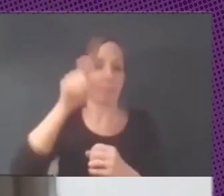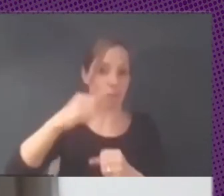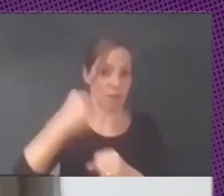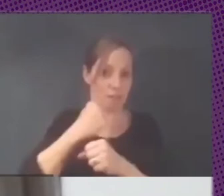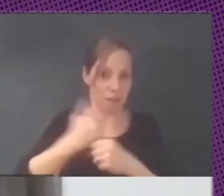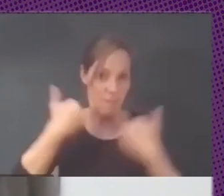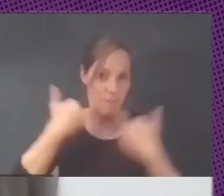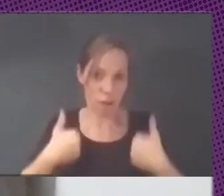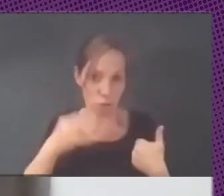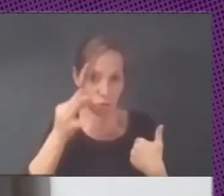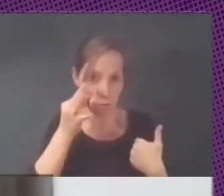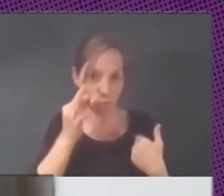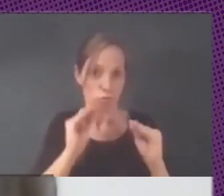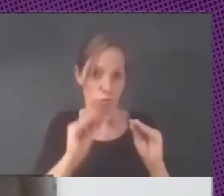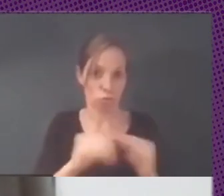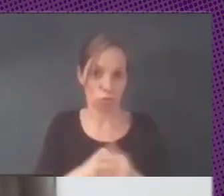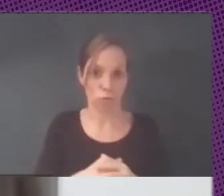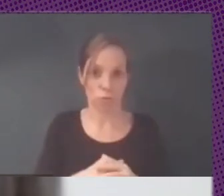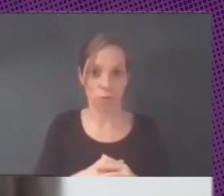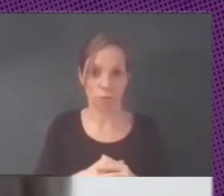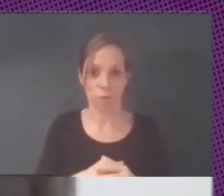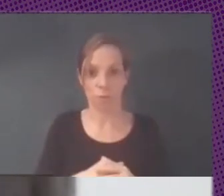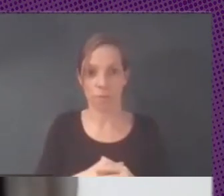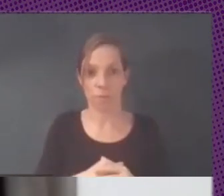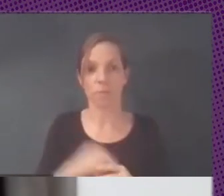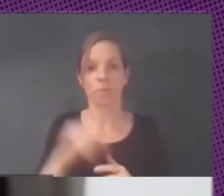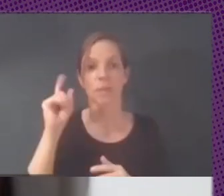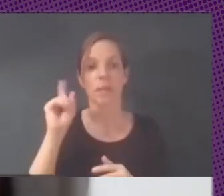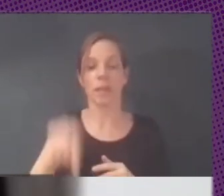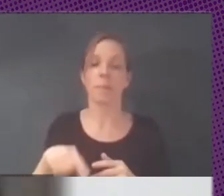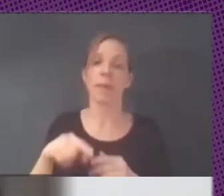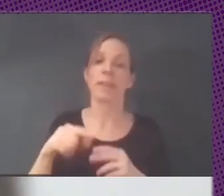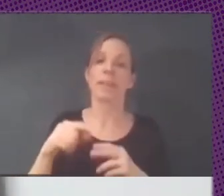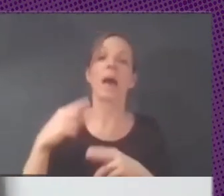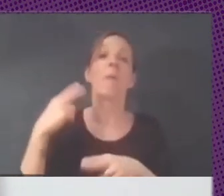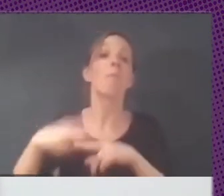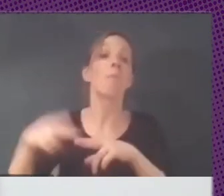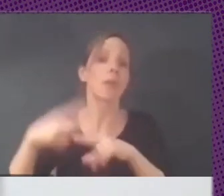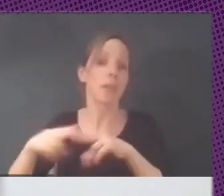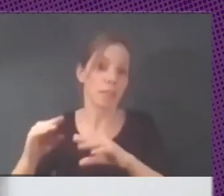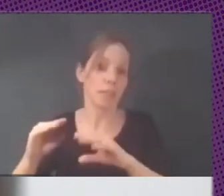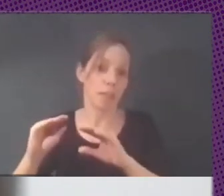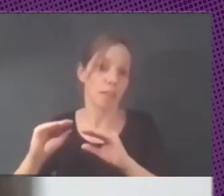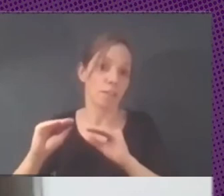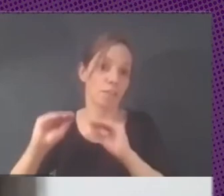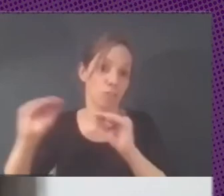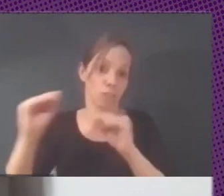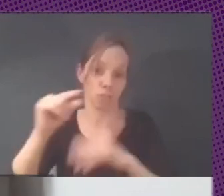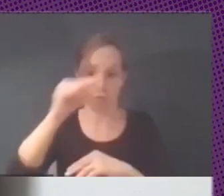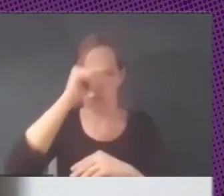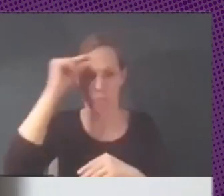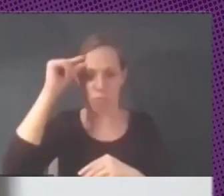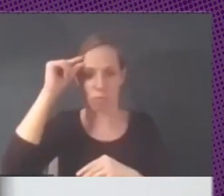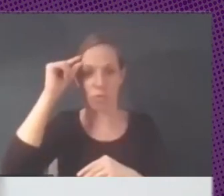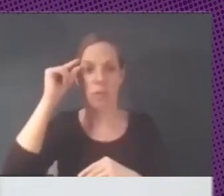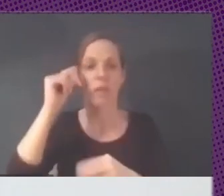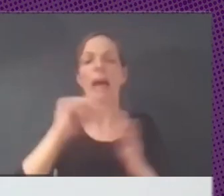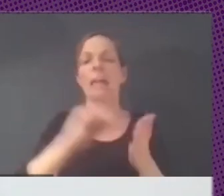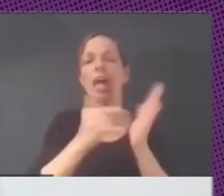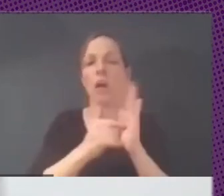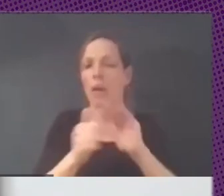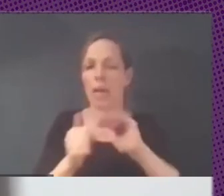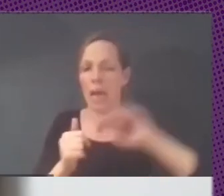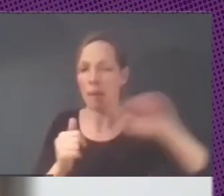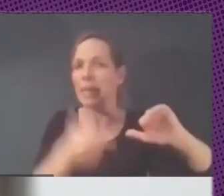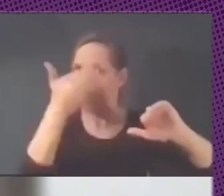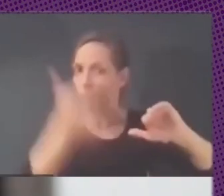y como la dimensión política la dimensión humana y la dimensión política más allá de las dimensiones tecnológicas que son